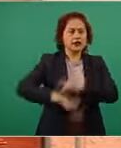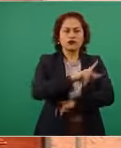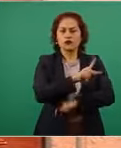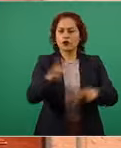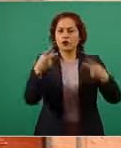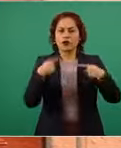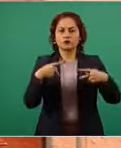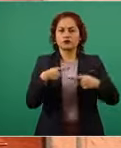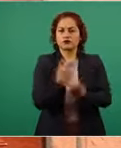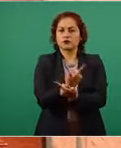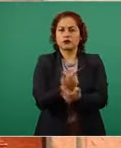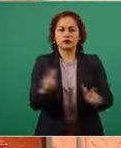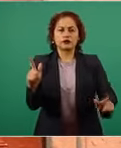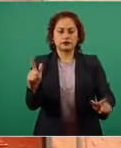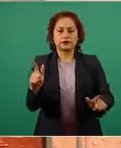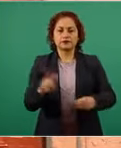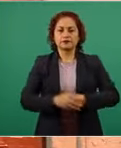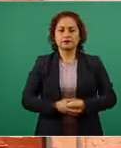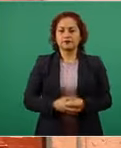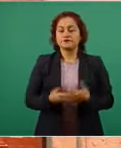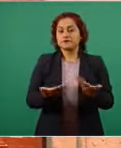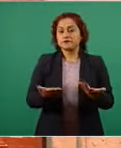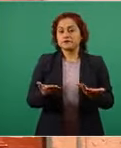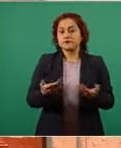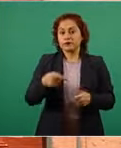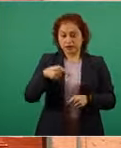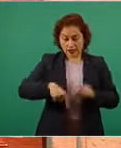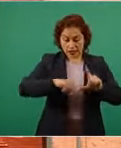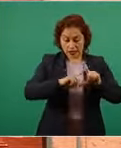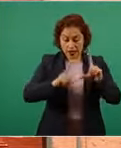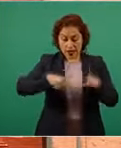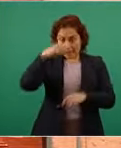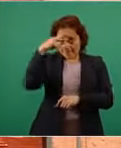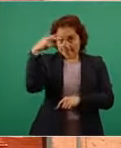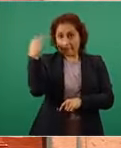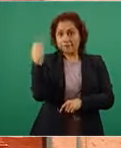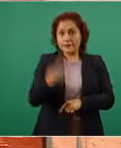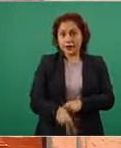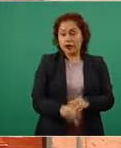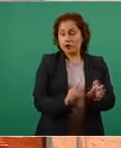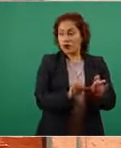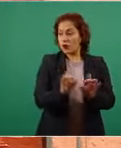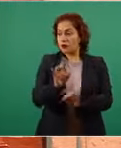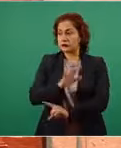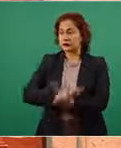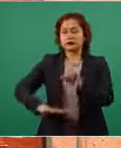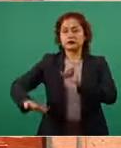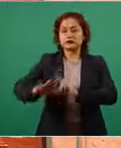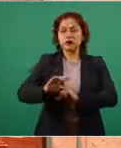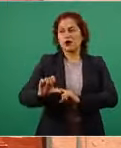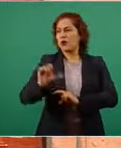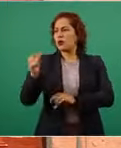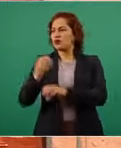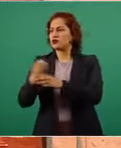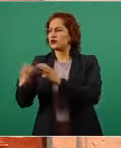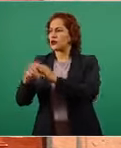momentos históricos por los que atraviesa México considero secundario todo lo demás.